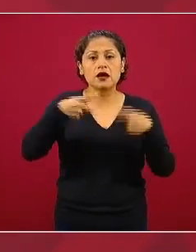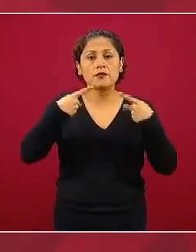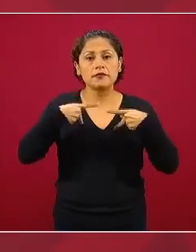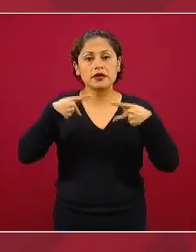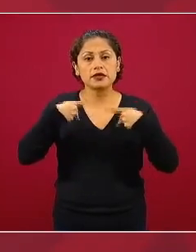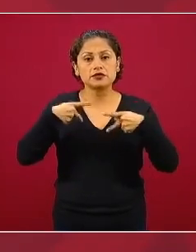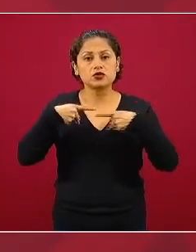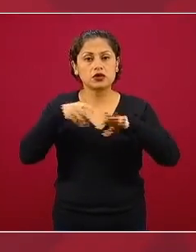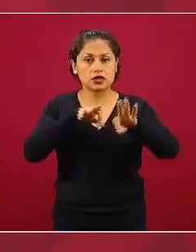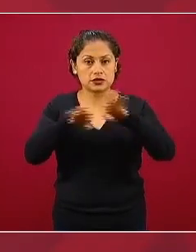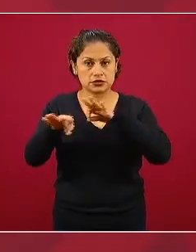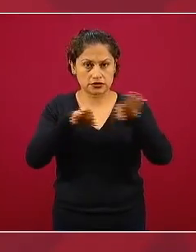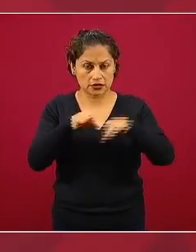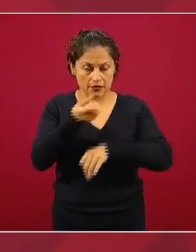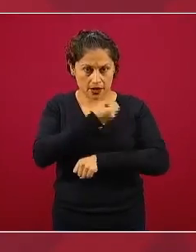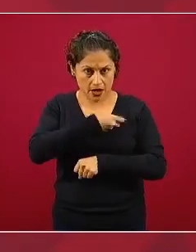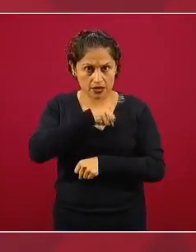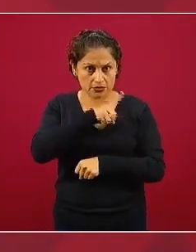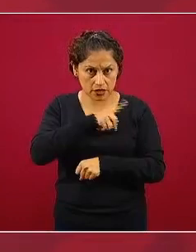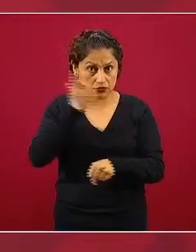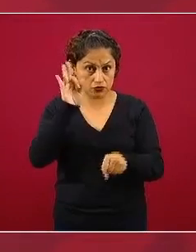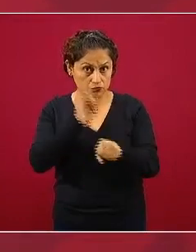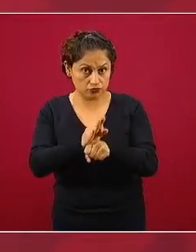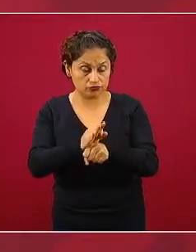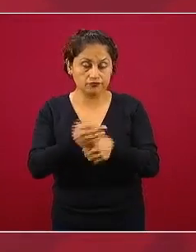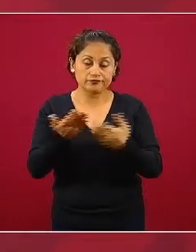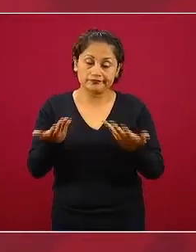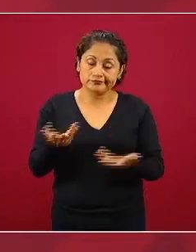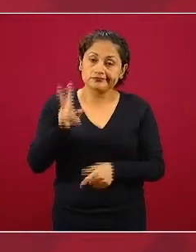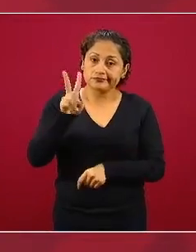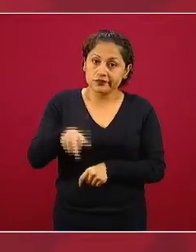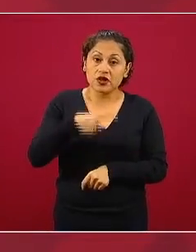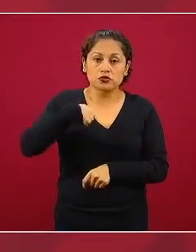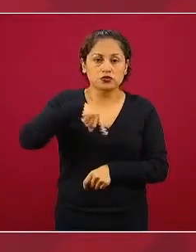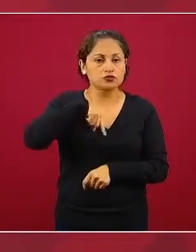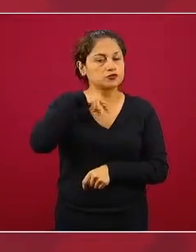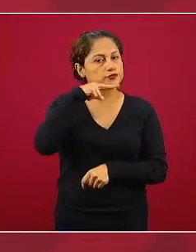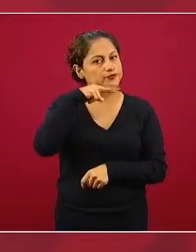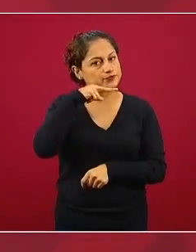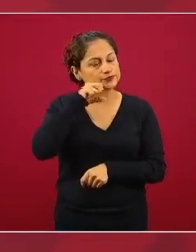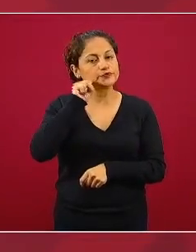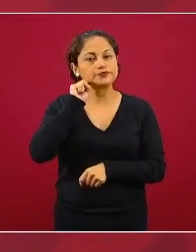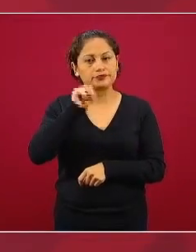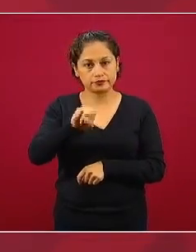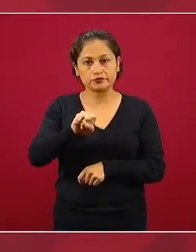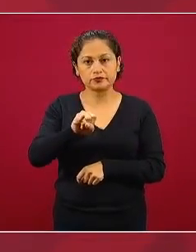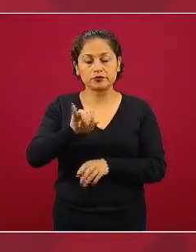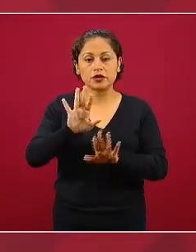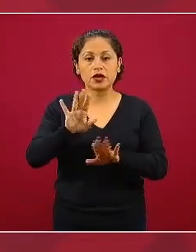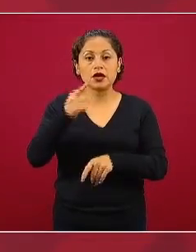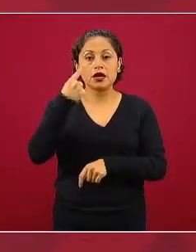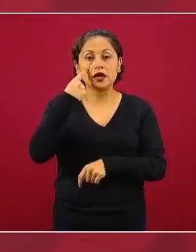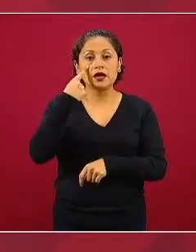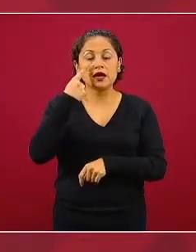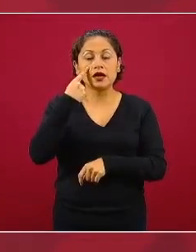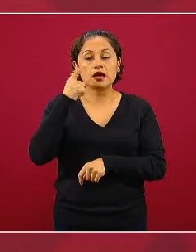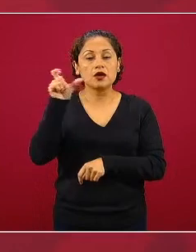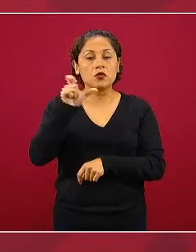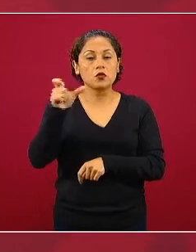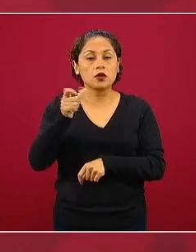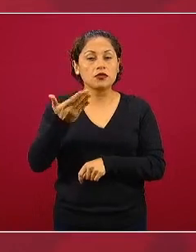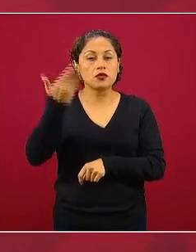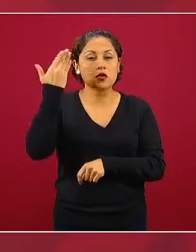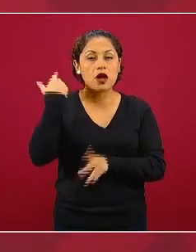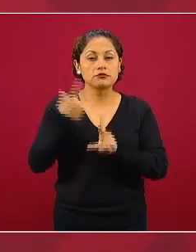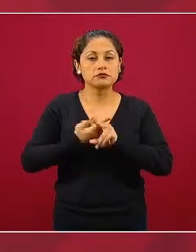trabajadoras y trabajadores de la salud pues definitivamente es algo que nos sigue preocupando cuando vimos al inicio estoy hablando de hace unos